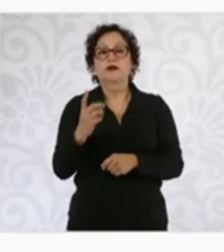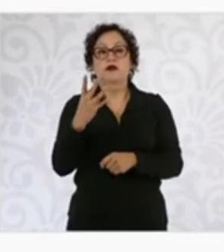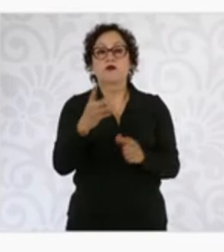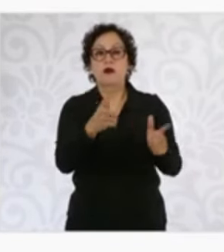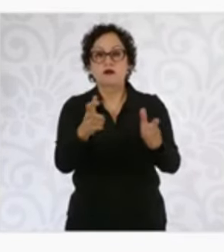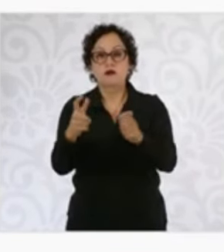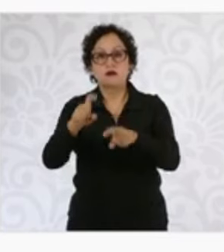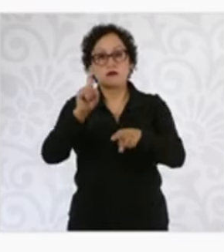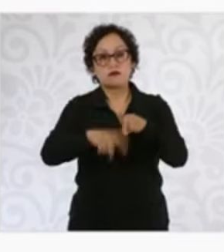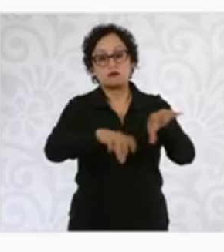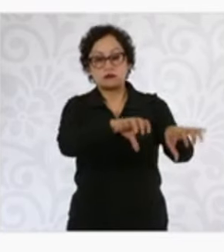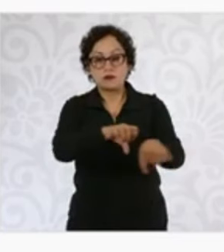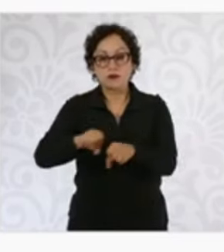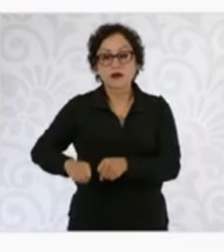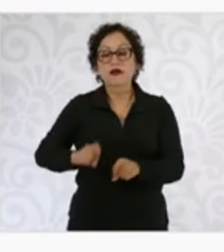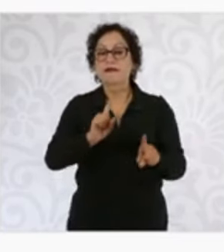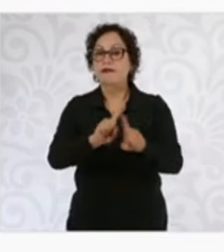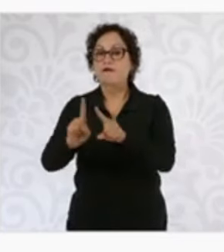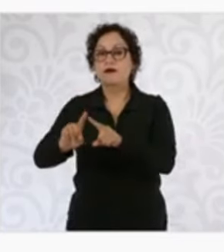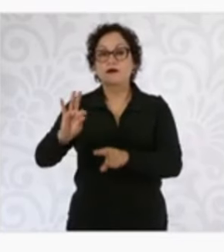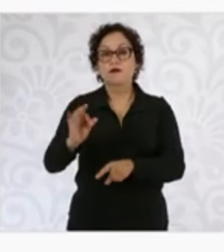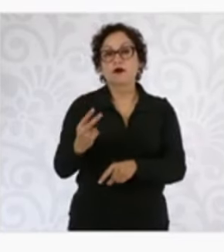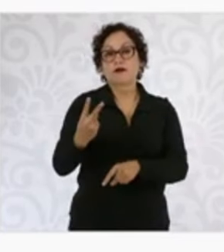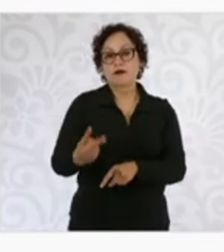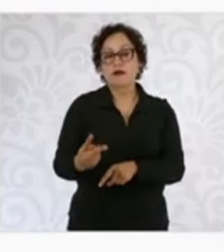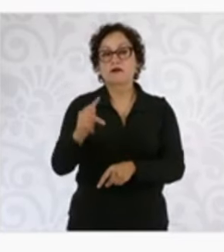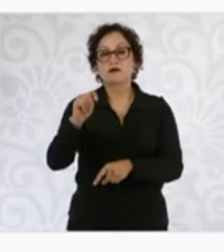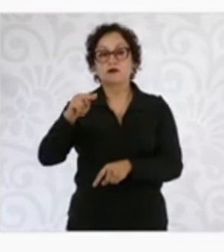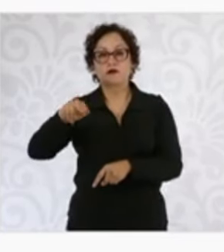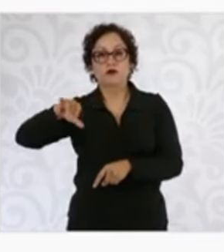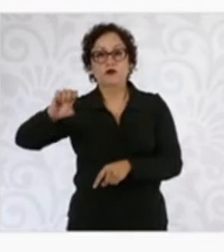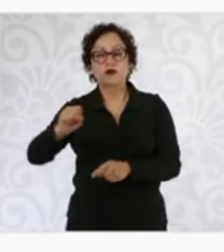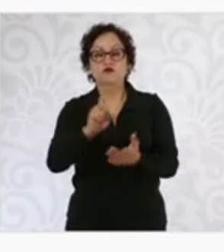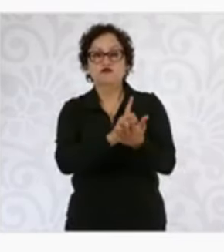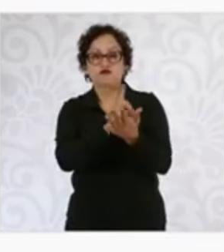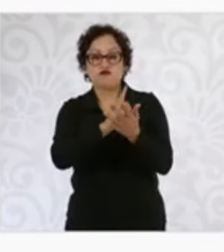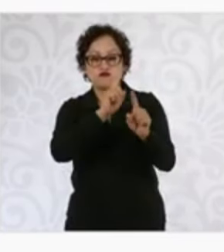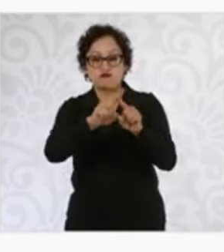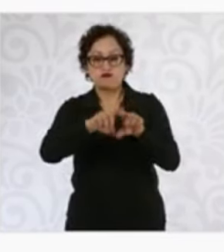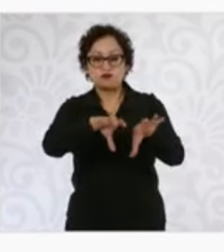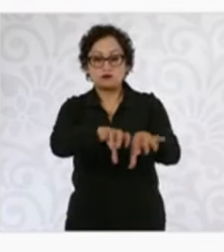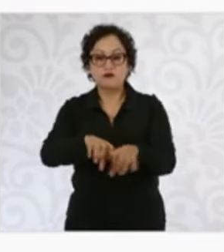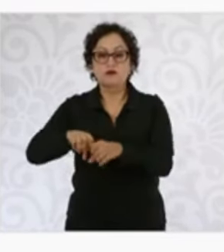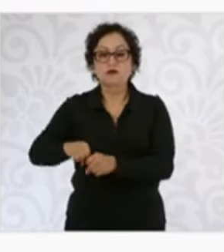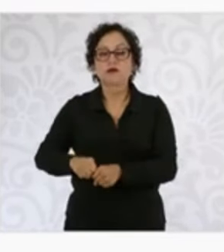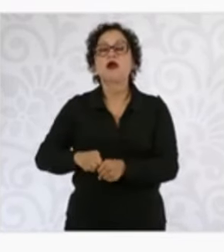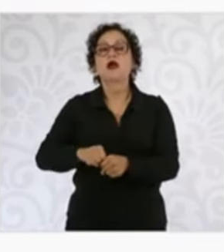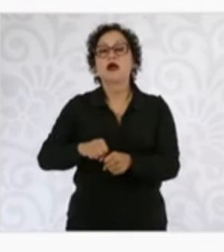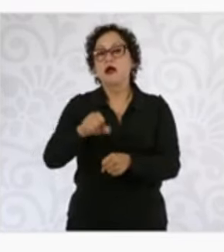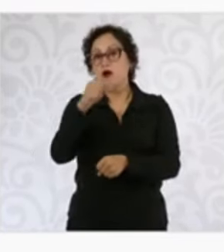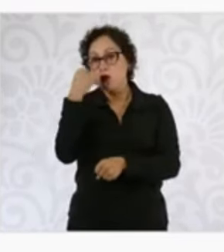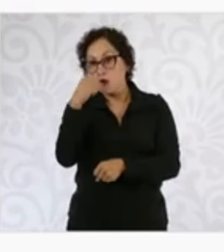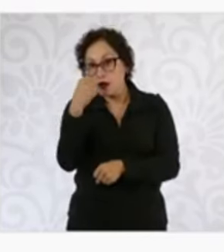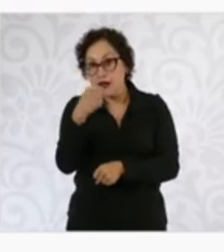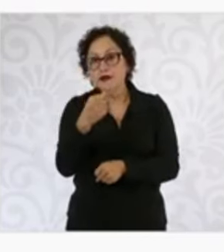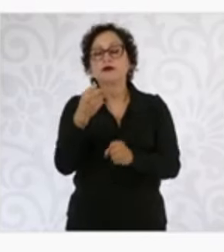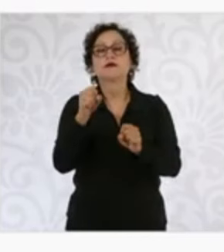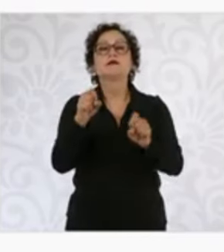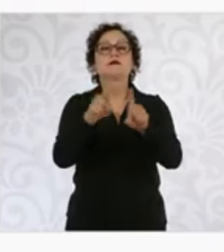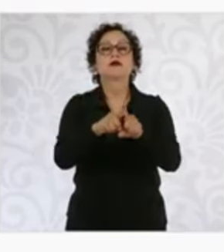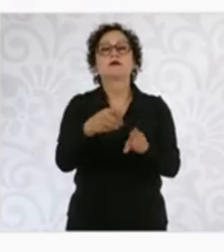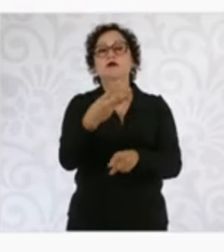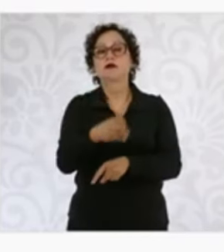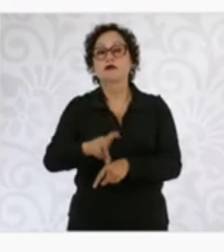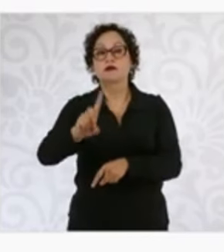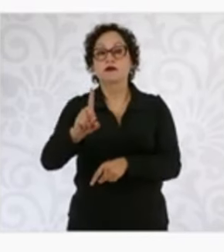toneladas de distintos tipos de droga, entre ellas 20 mil 75 kilogramos de cocaína, además de 390